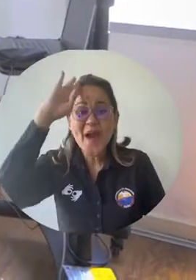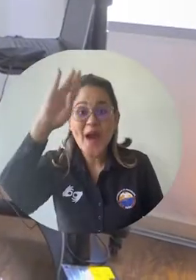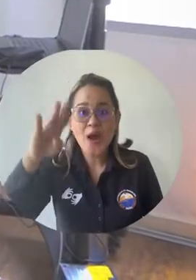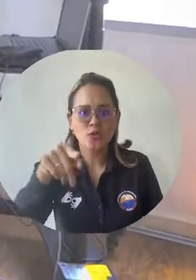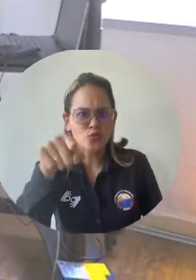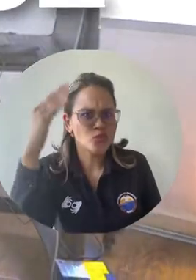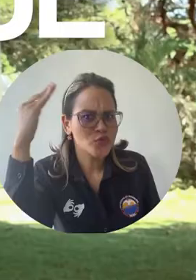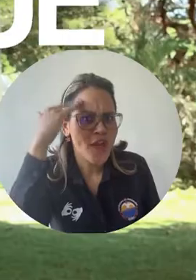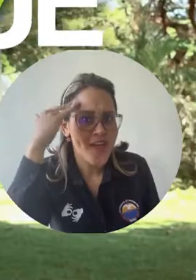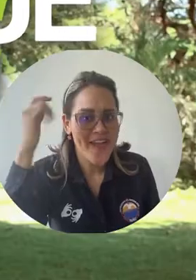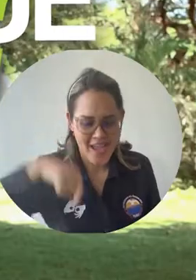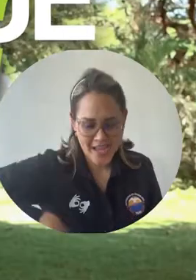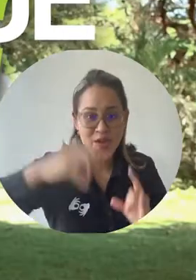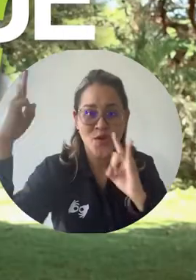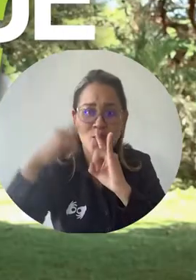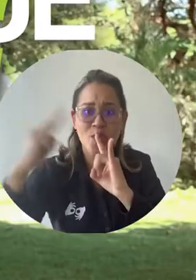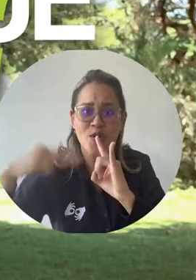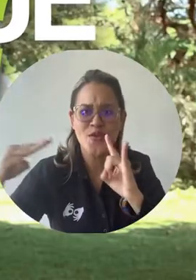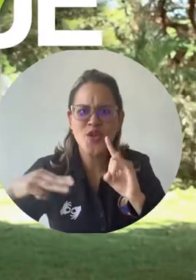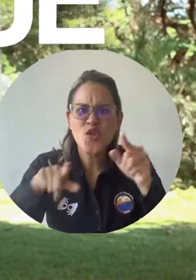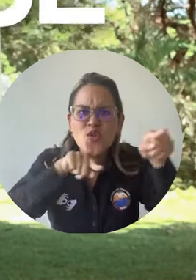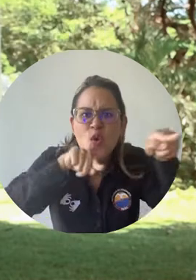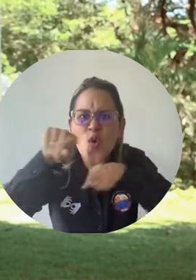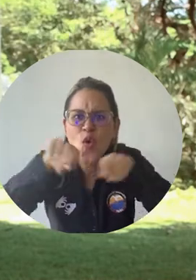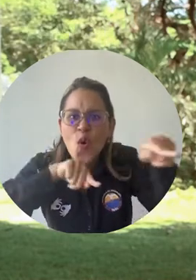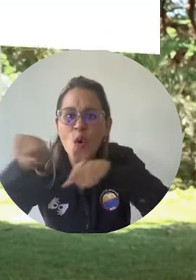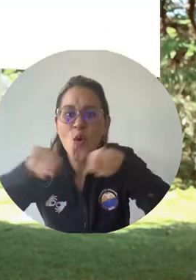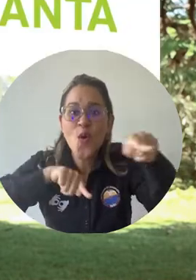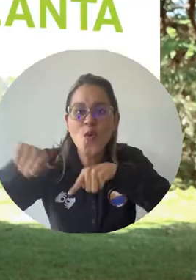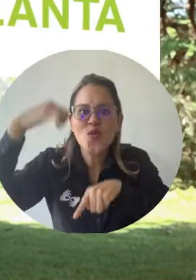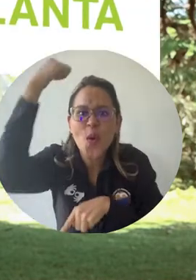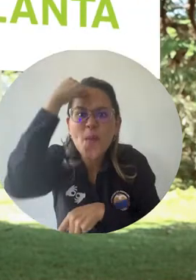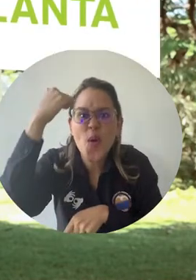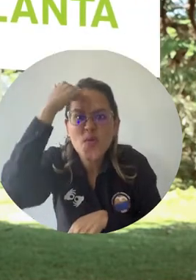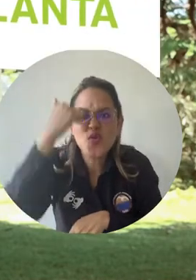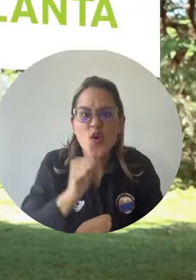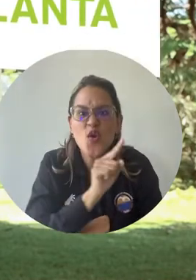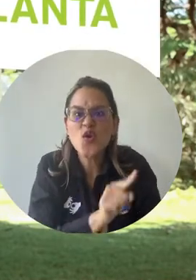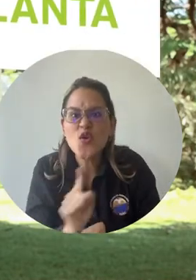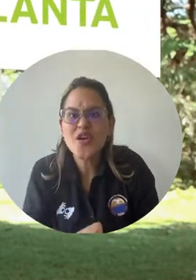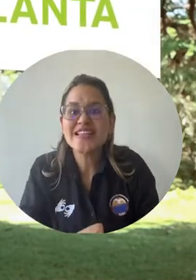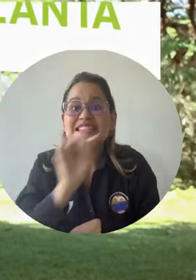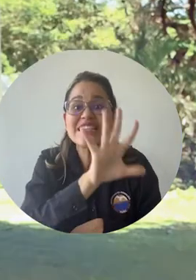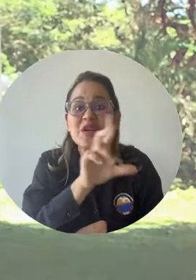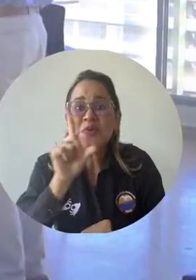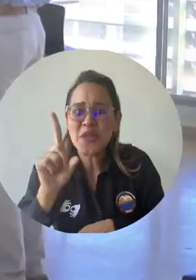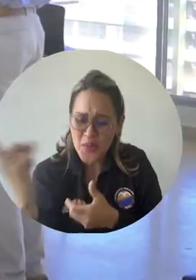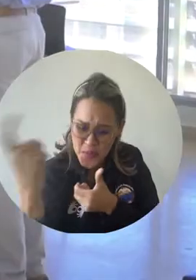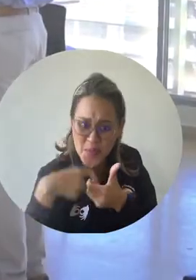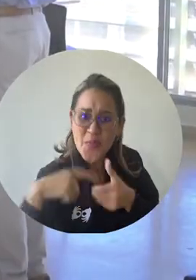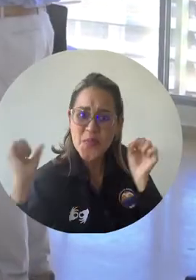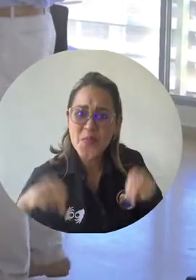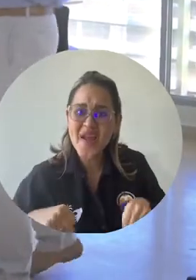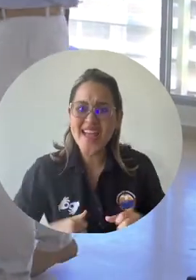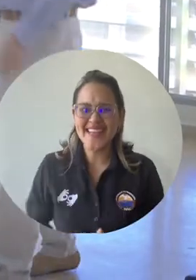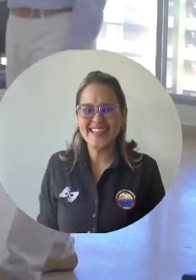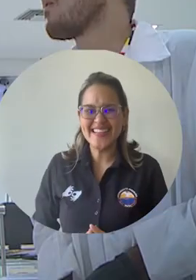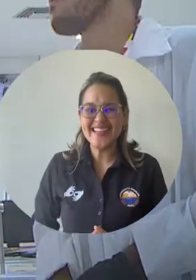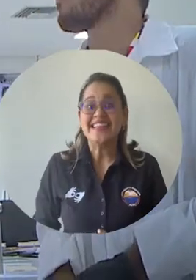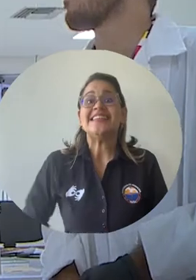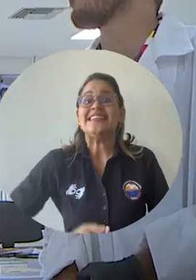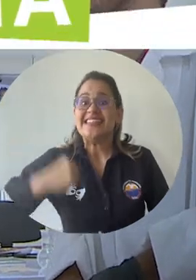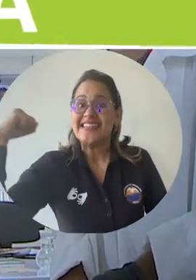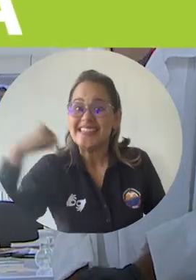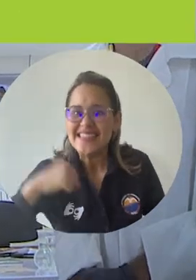Hola, ¿sabías que la Universidad del Magdalena abrió un concurso público de méritos para vincular a 51 docentes de planta? Sí, así como lo